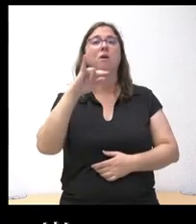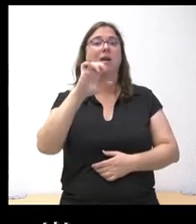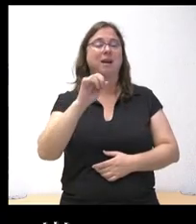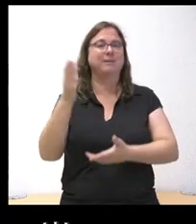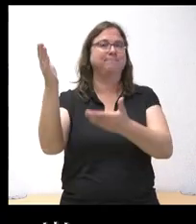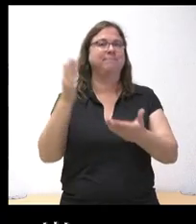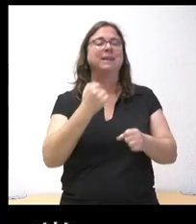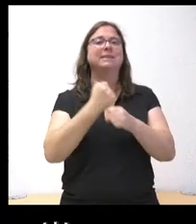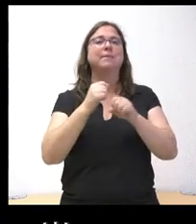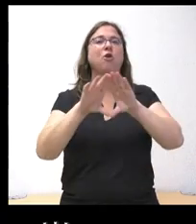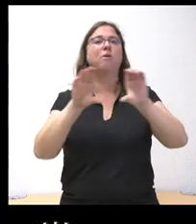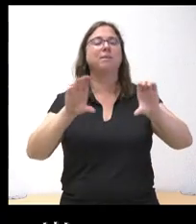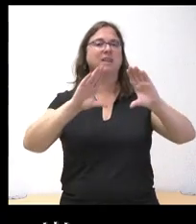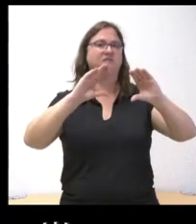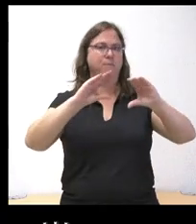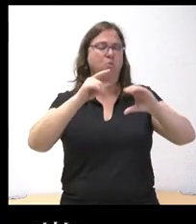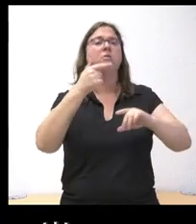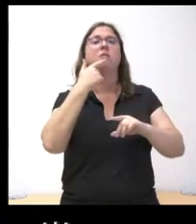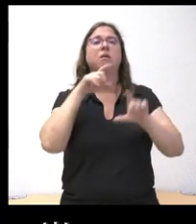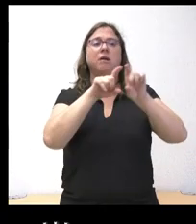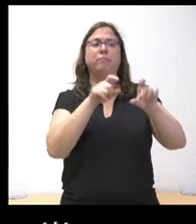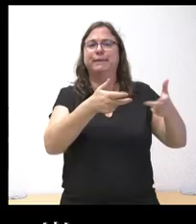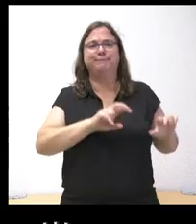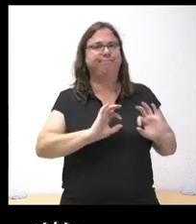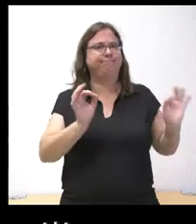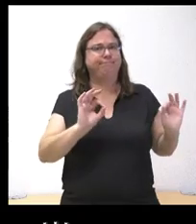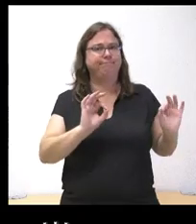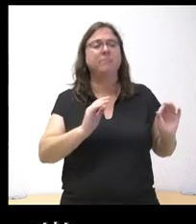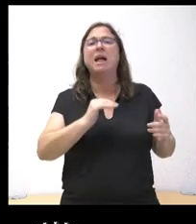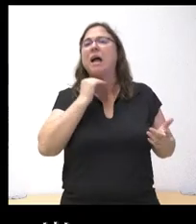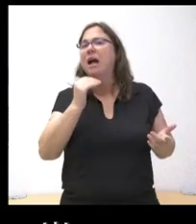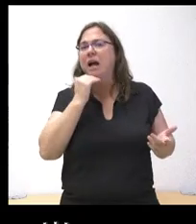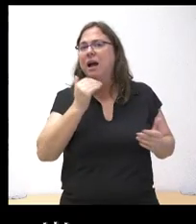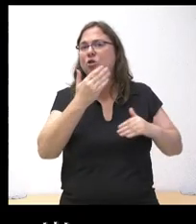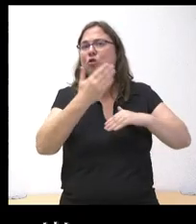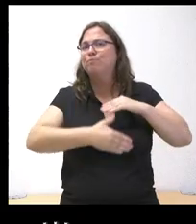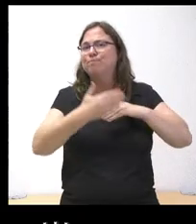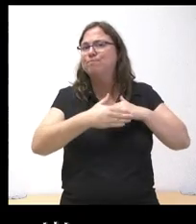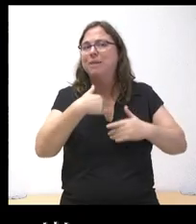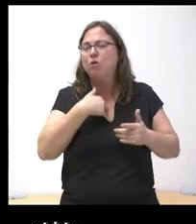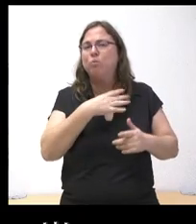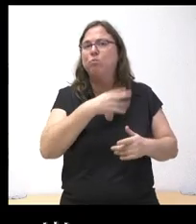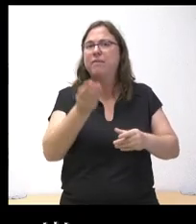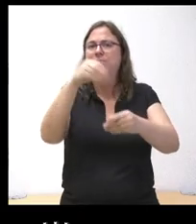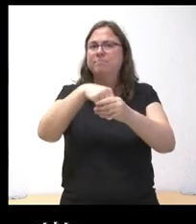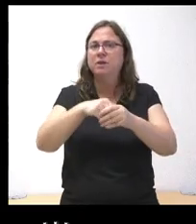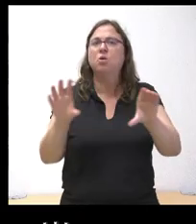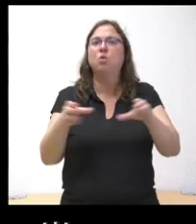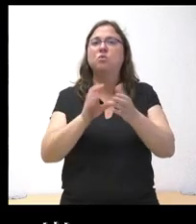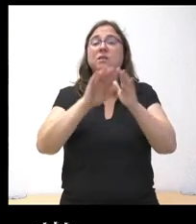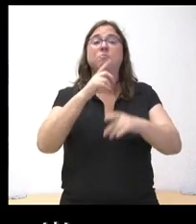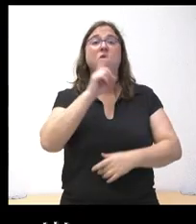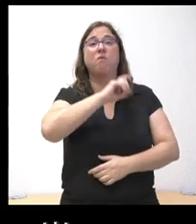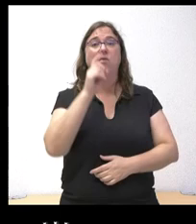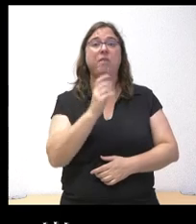La empresa no se va a sentar. ¿Cree usted que no tienen algún tipo de margen la Junta para actuar aquí, cuando la Fundación Anclaje no va a